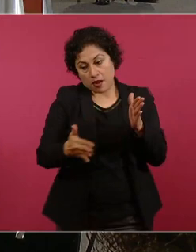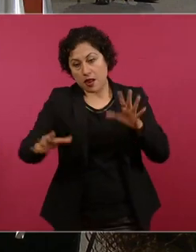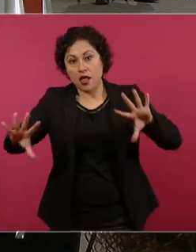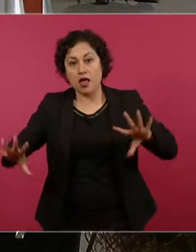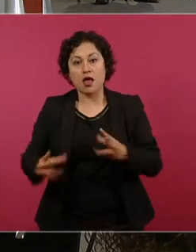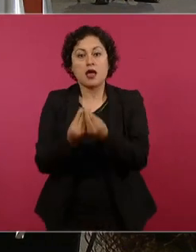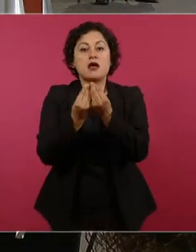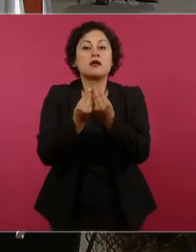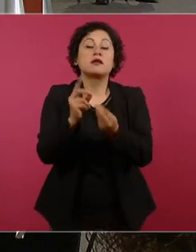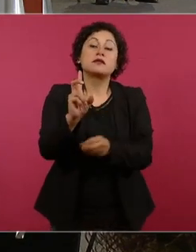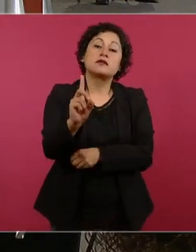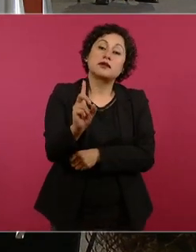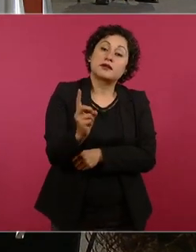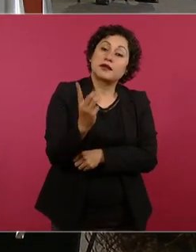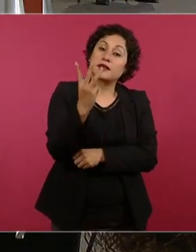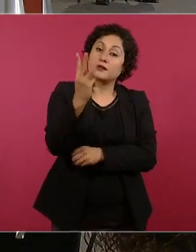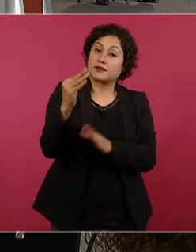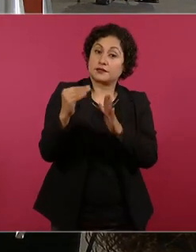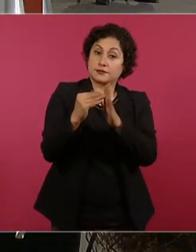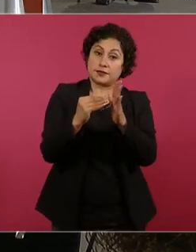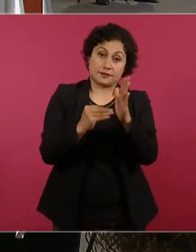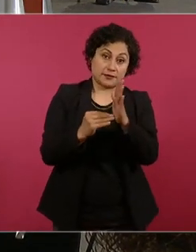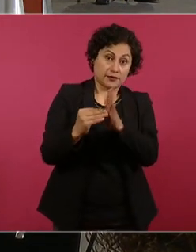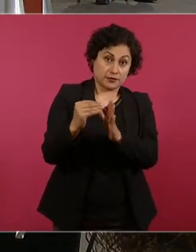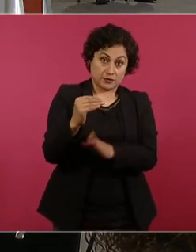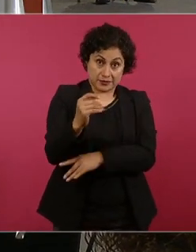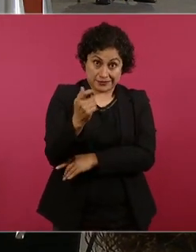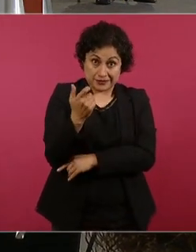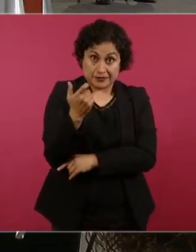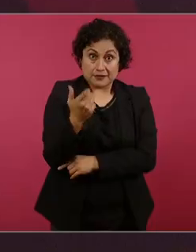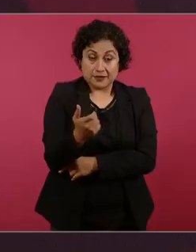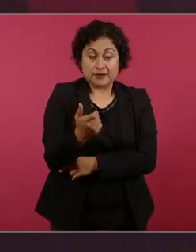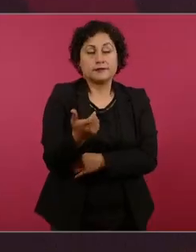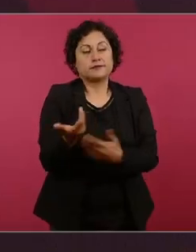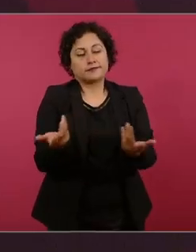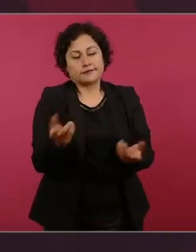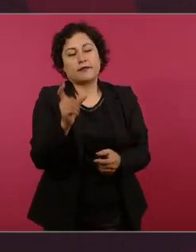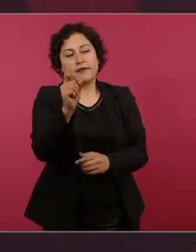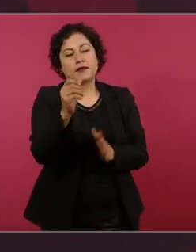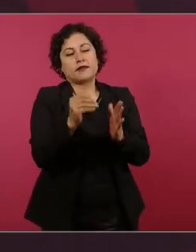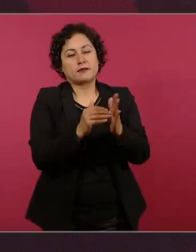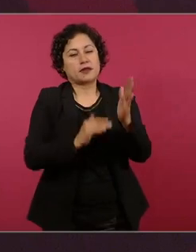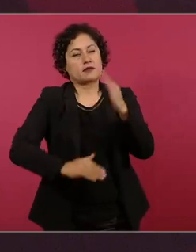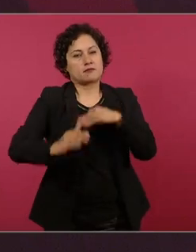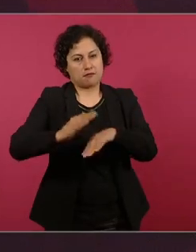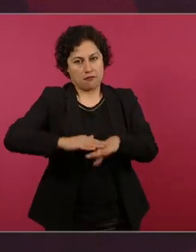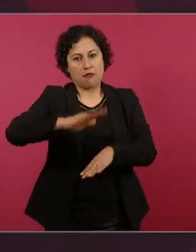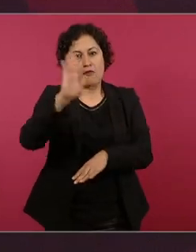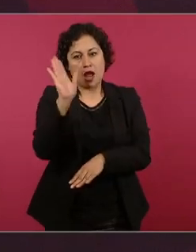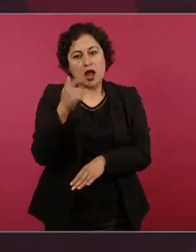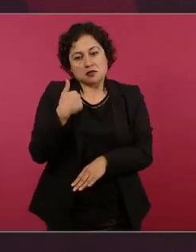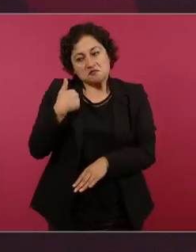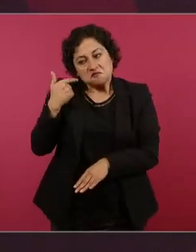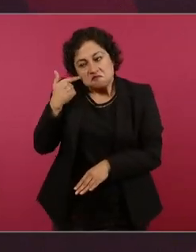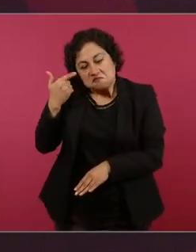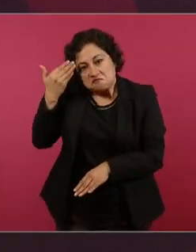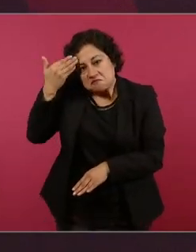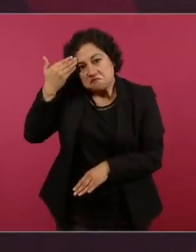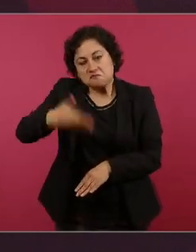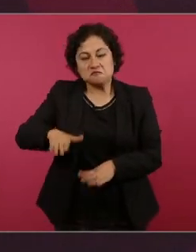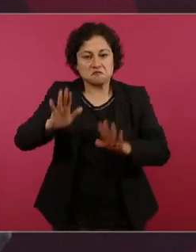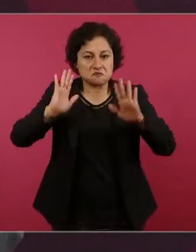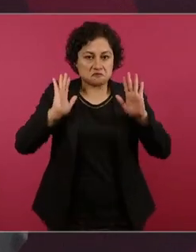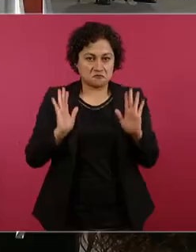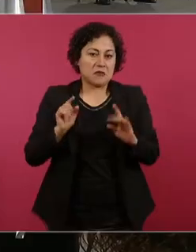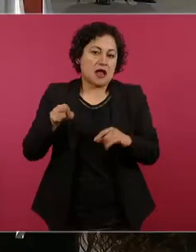ya 33 mil millones de pesos de más más de 20 mil millones eso es lo que yo sé y aquí